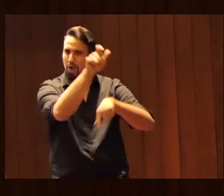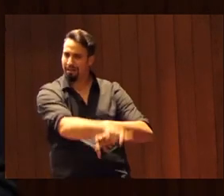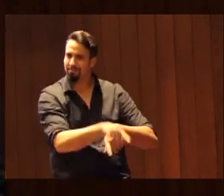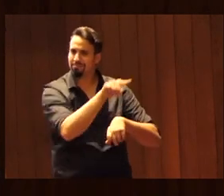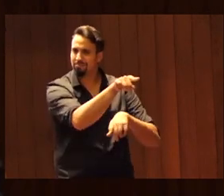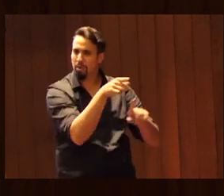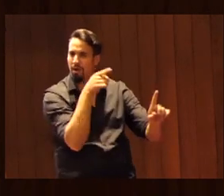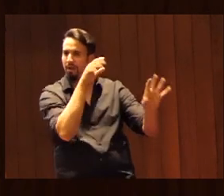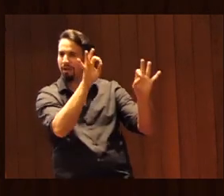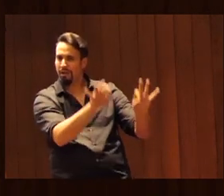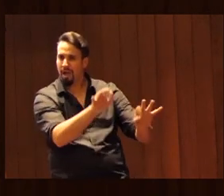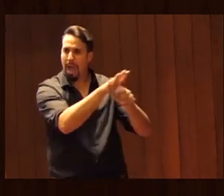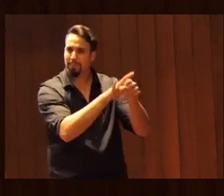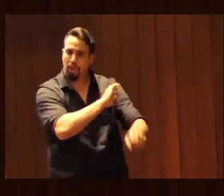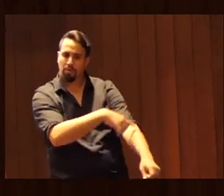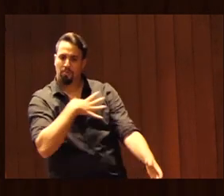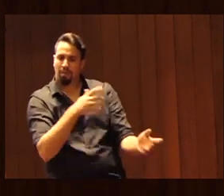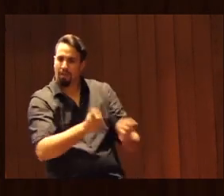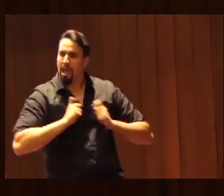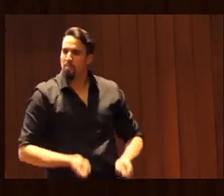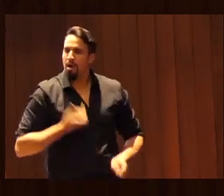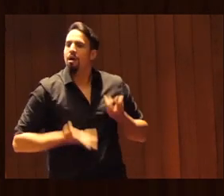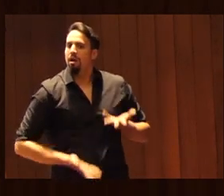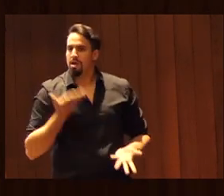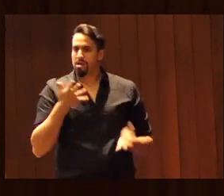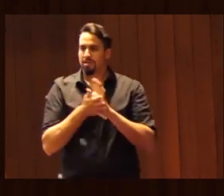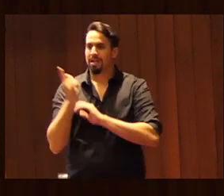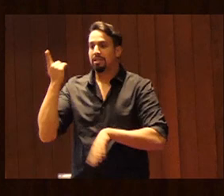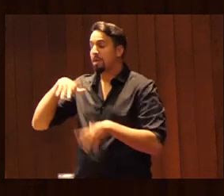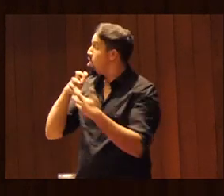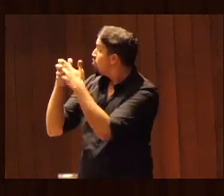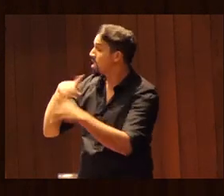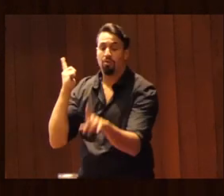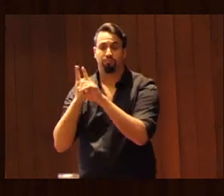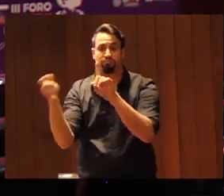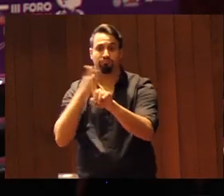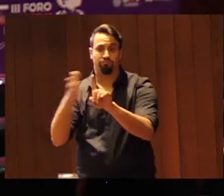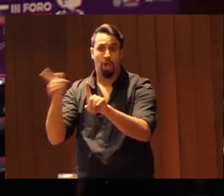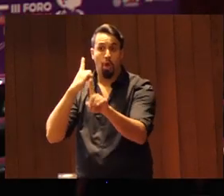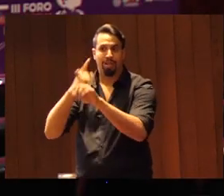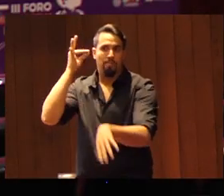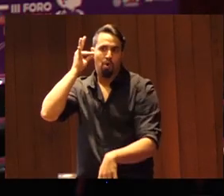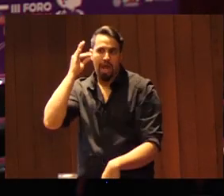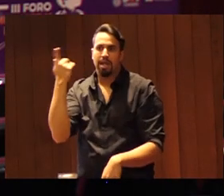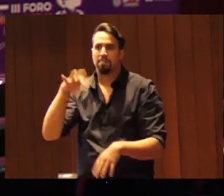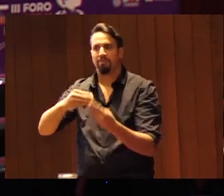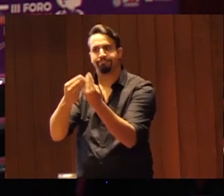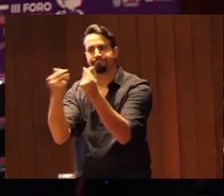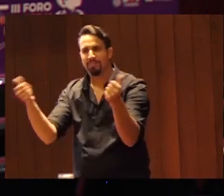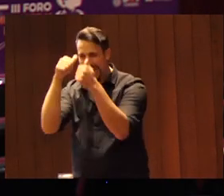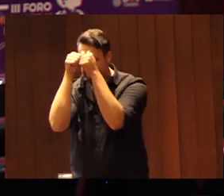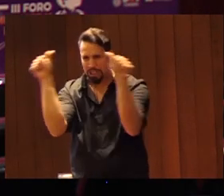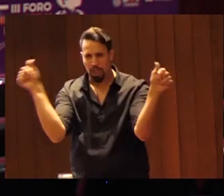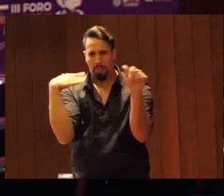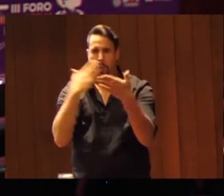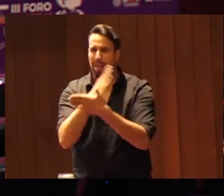en torno al ámbito deportivo. Bien, lo veis, lucha contra la avianza contra las mujeres, la erradicación de los estereotipos en